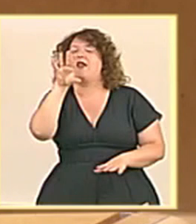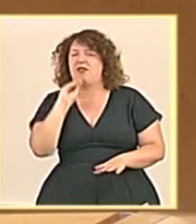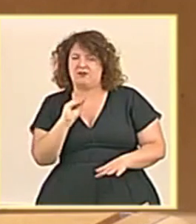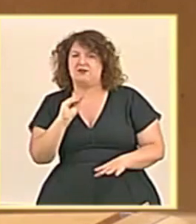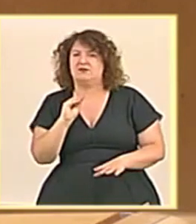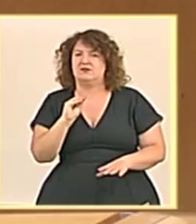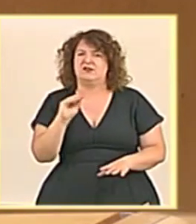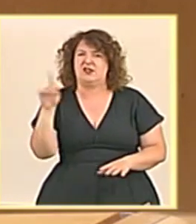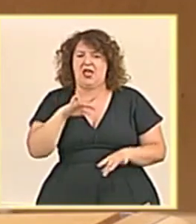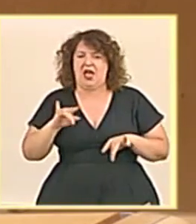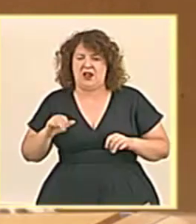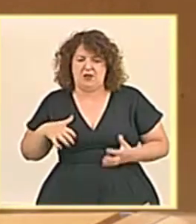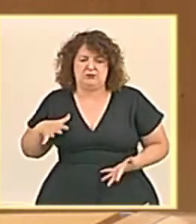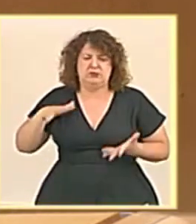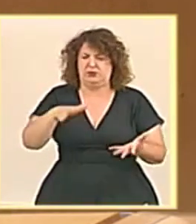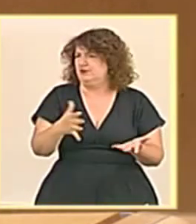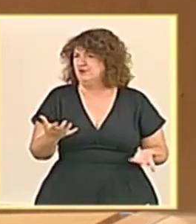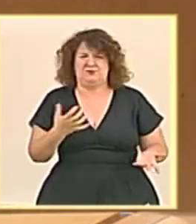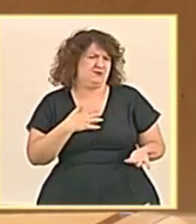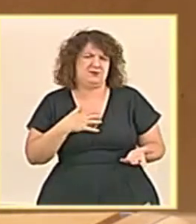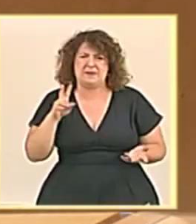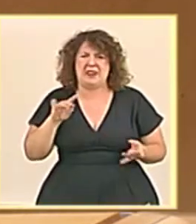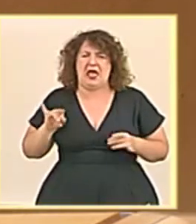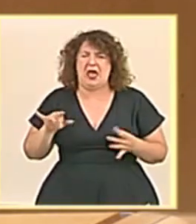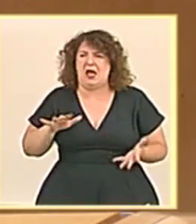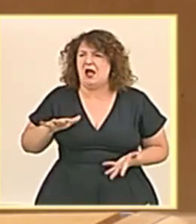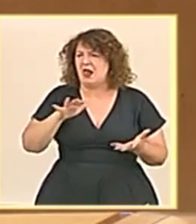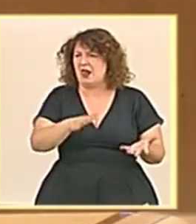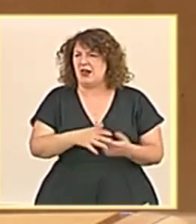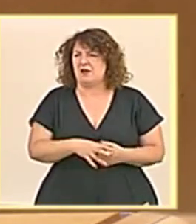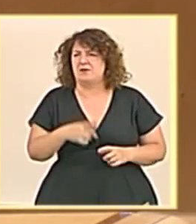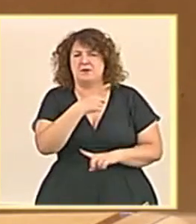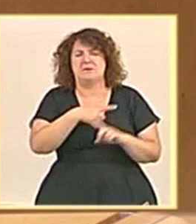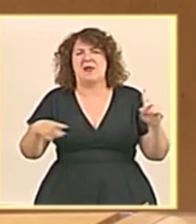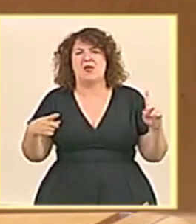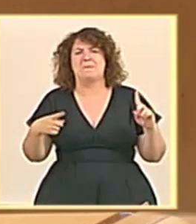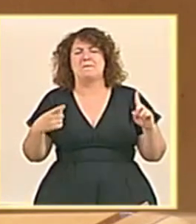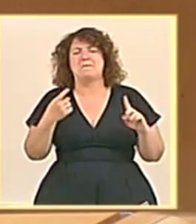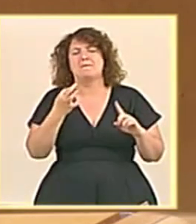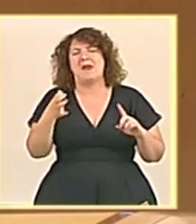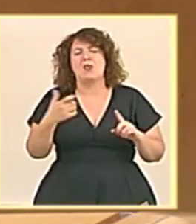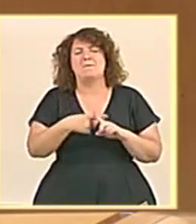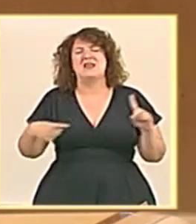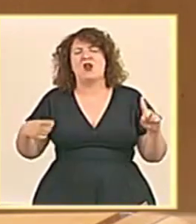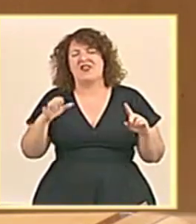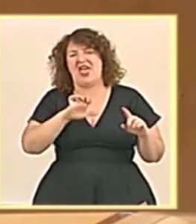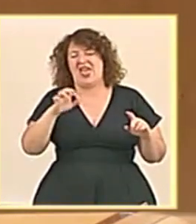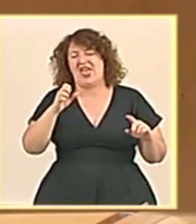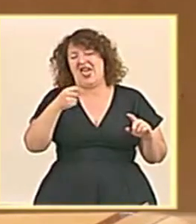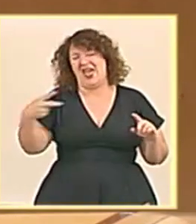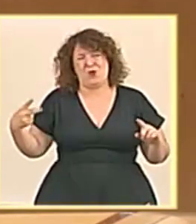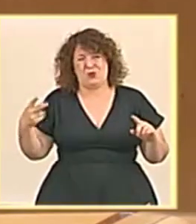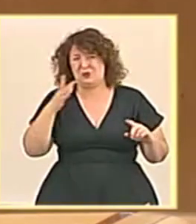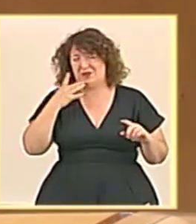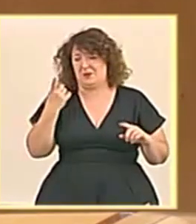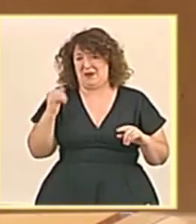hablar de que se va a aportar arena. Por supuesto que no. Una aportación de arena que no llega ni al medio millón de euros. Y es la primera vez en cuatro años, porque